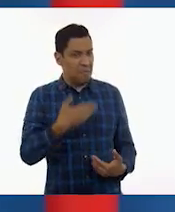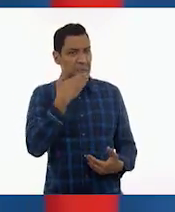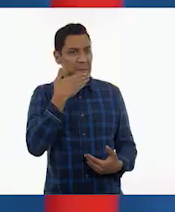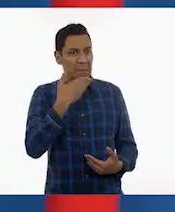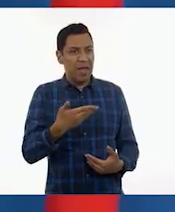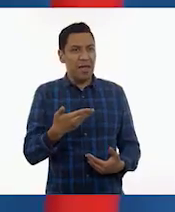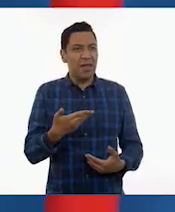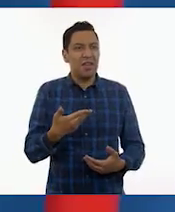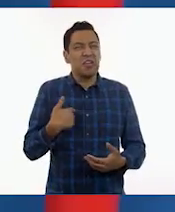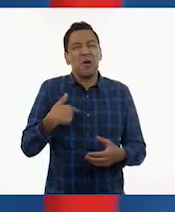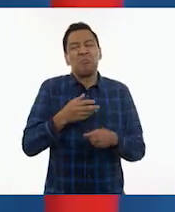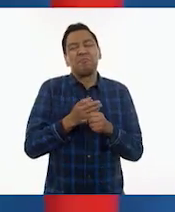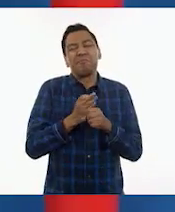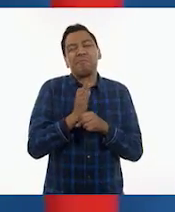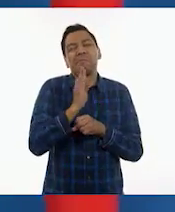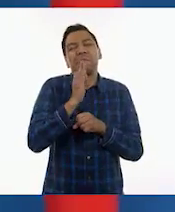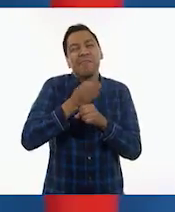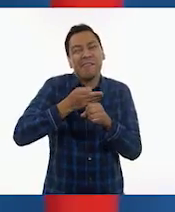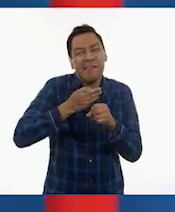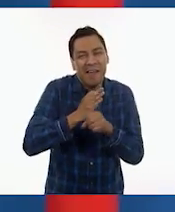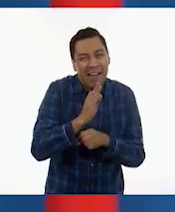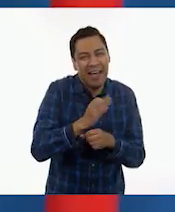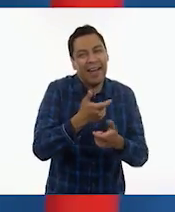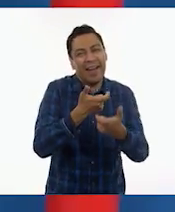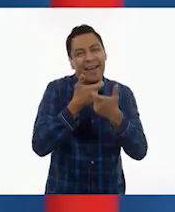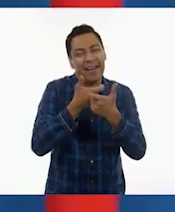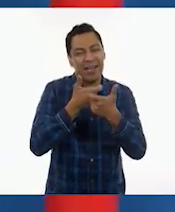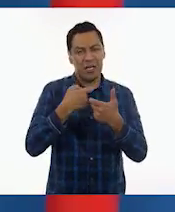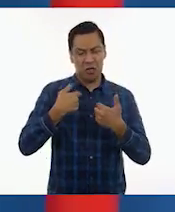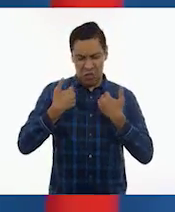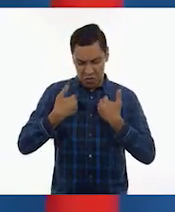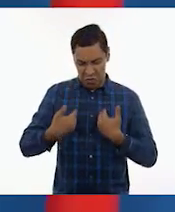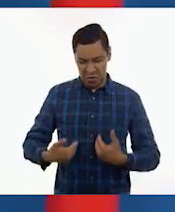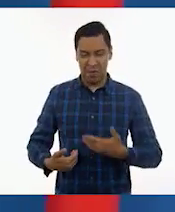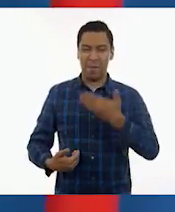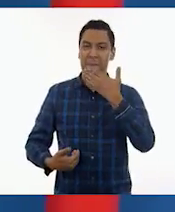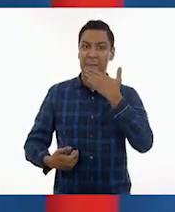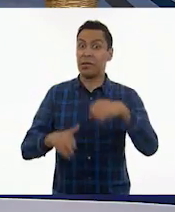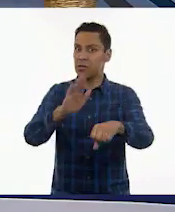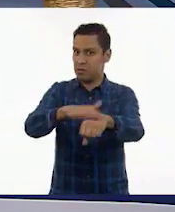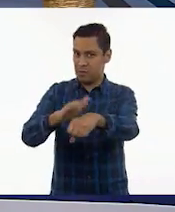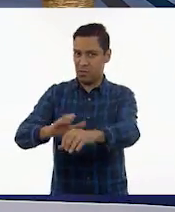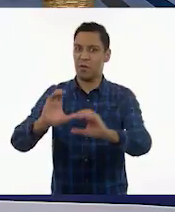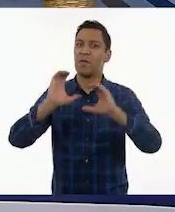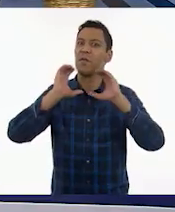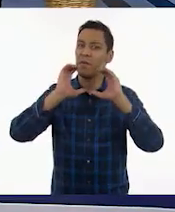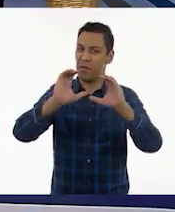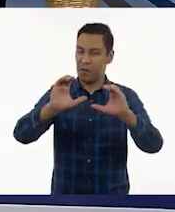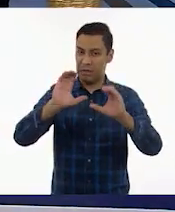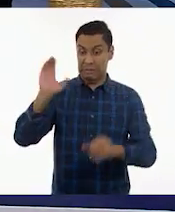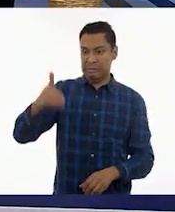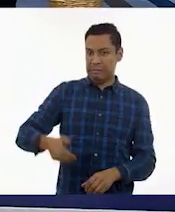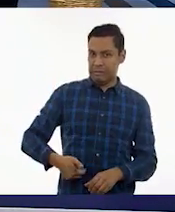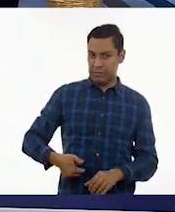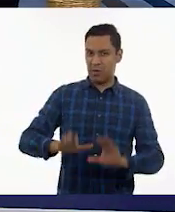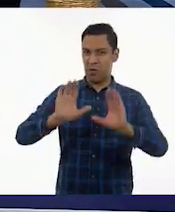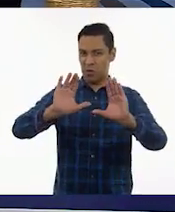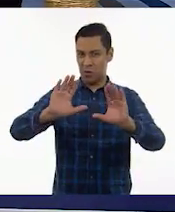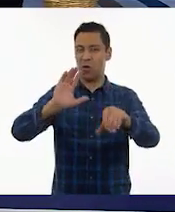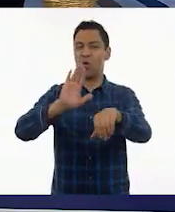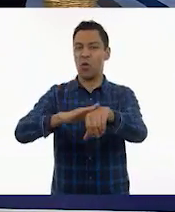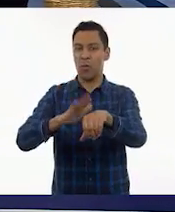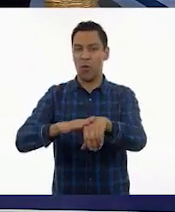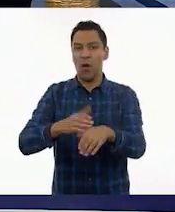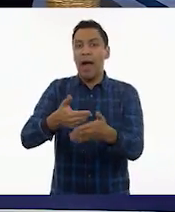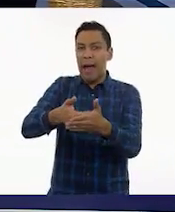Todo era un chistecillo para hacerlo reír, pero estoy perfectamente bien. Y para advertirles, lo más importante es que era advertirles que sí hay que